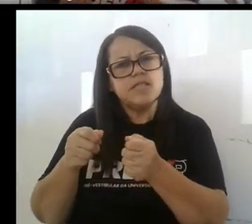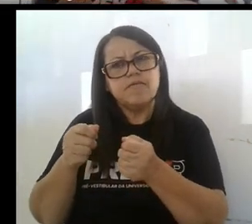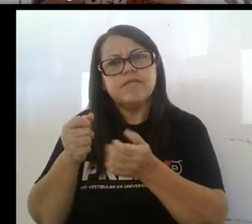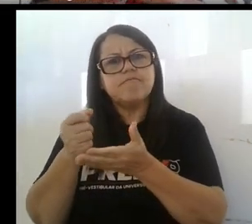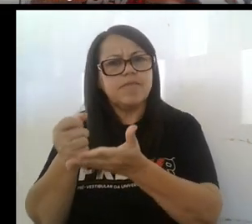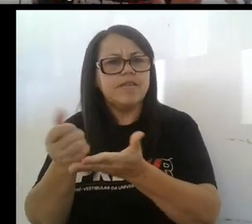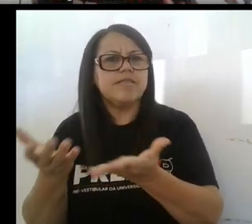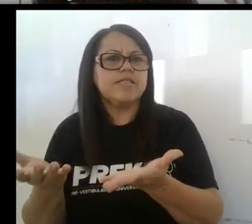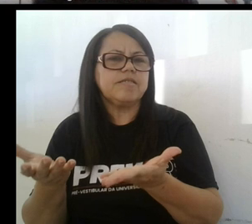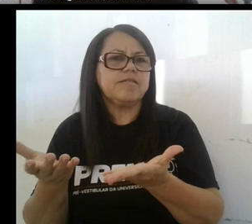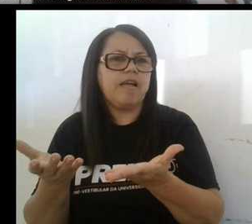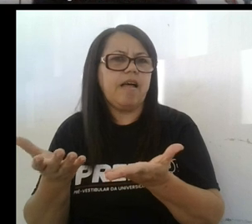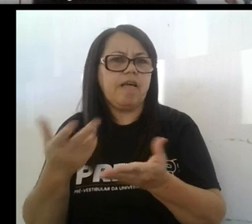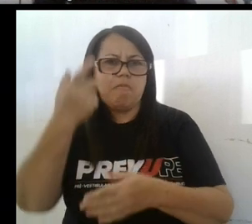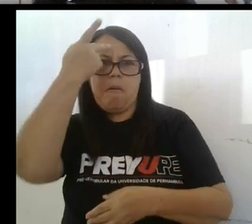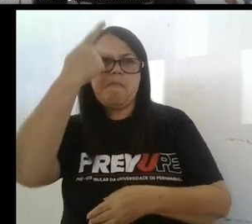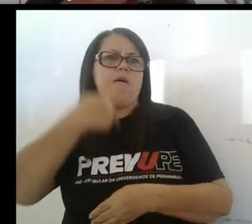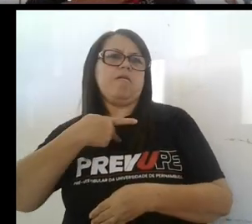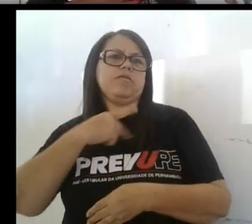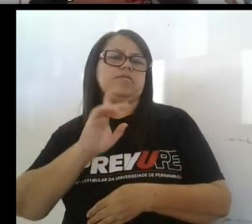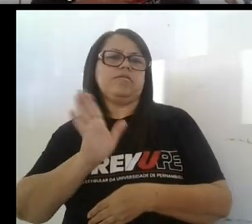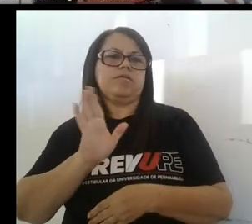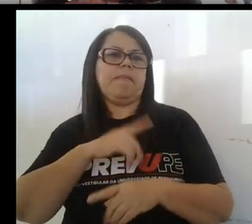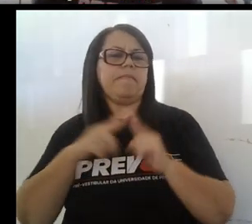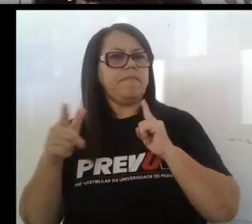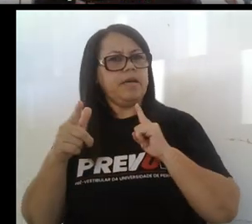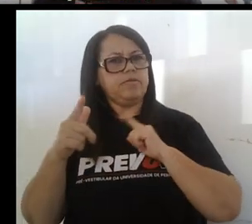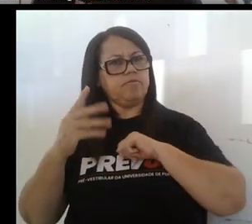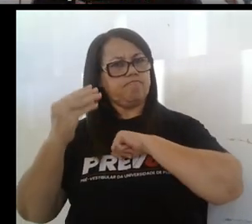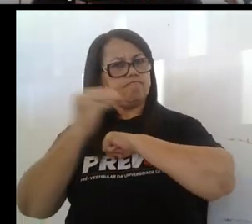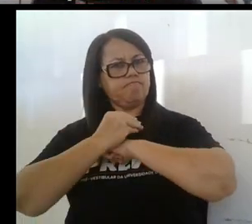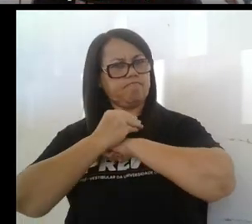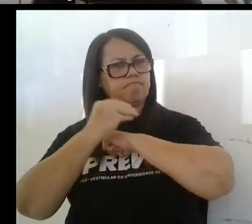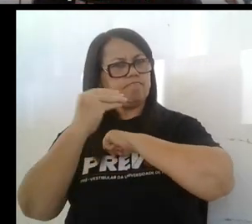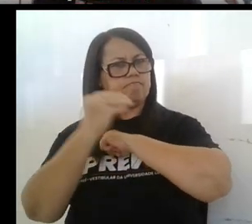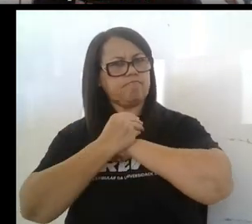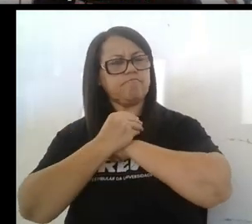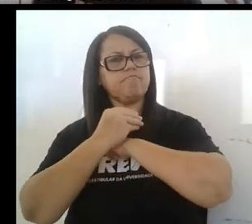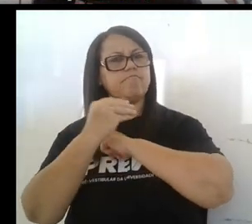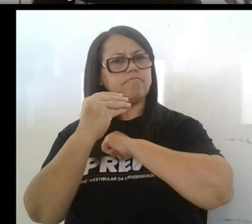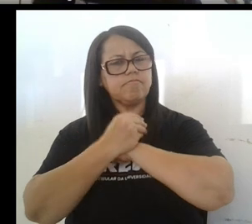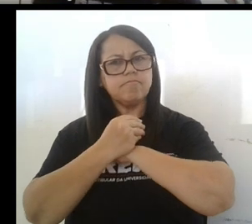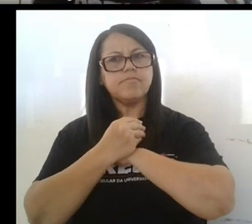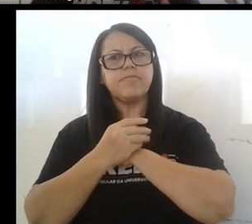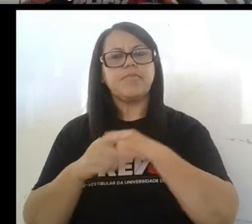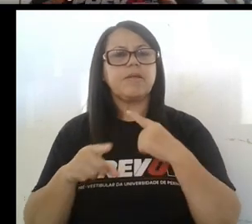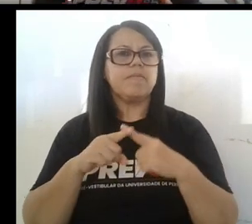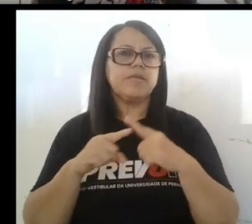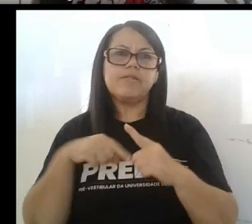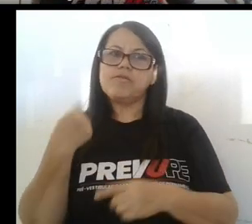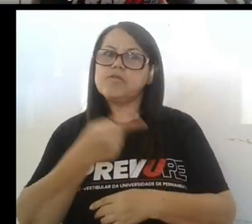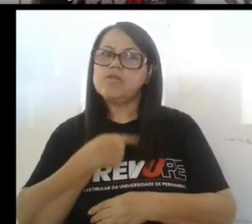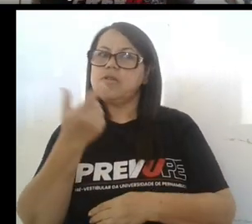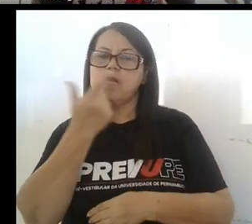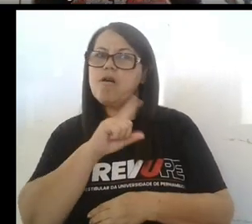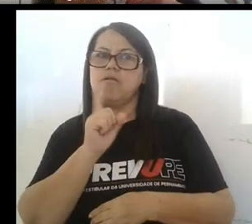para sí. Y eso no se trata de egoísmo, es autocuidado. Es el autocuidado. Porque no